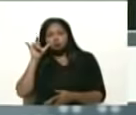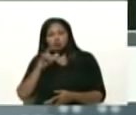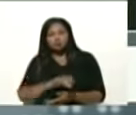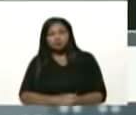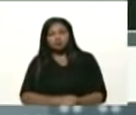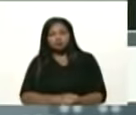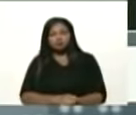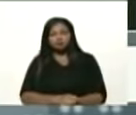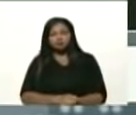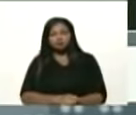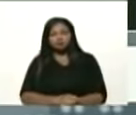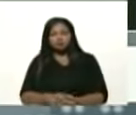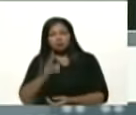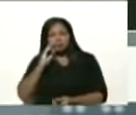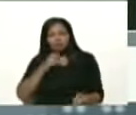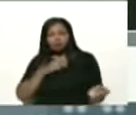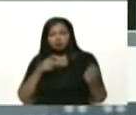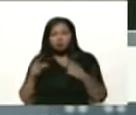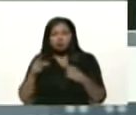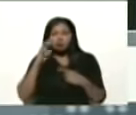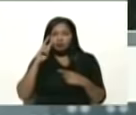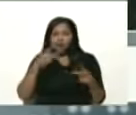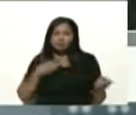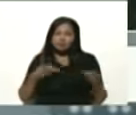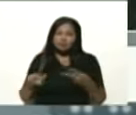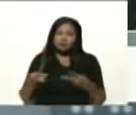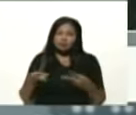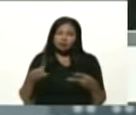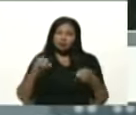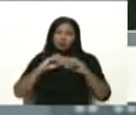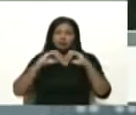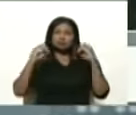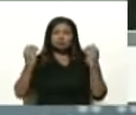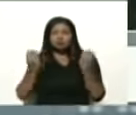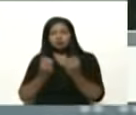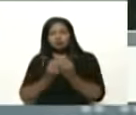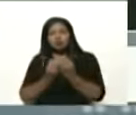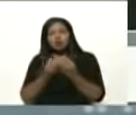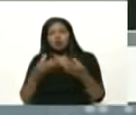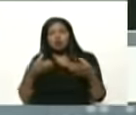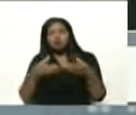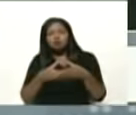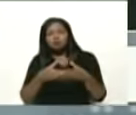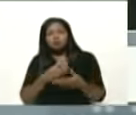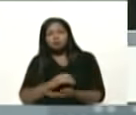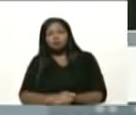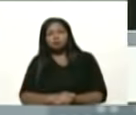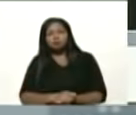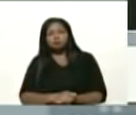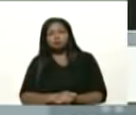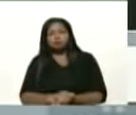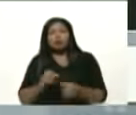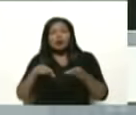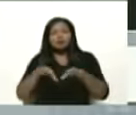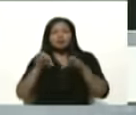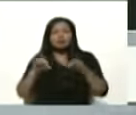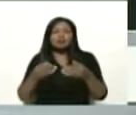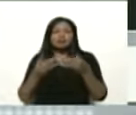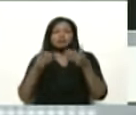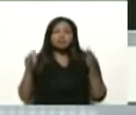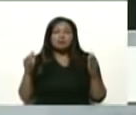en su Twitter, que estaba invitado por organizaciones sindicales, campesinas y populares